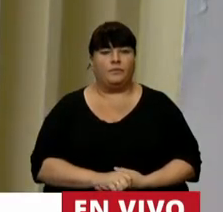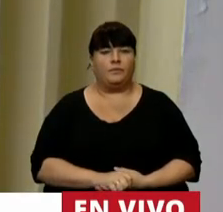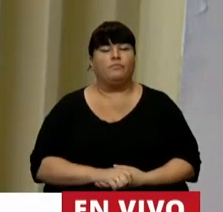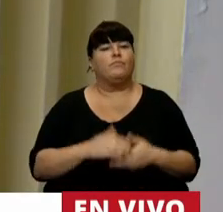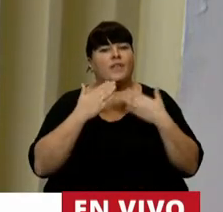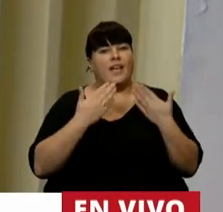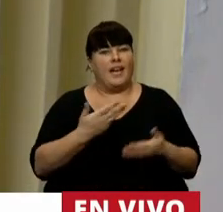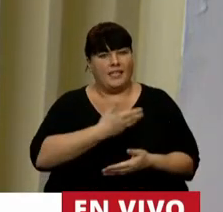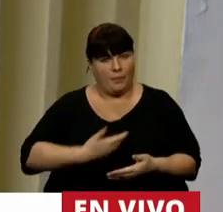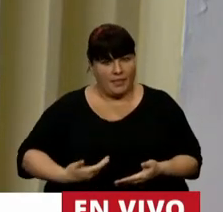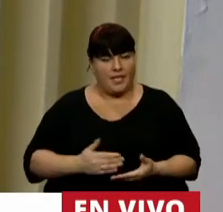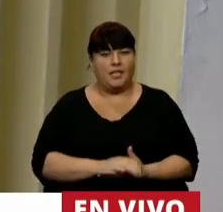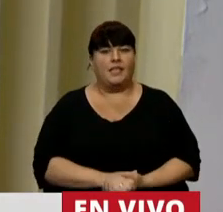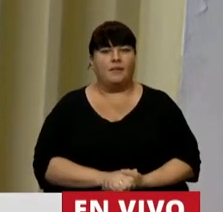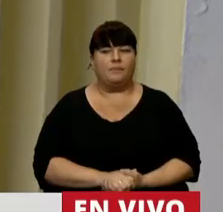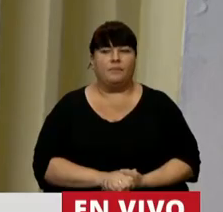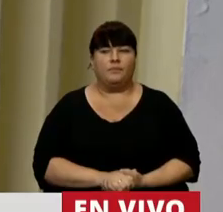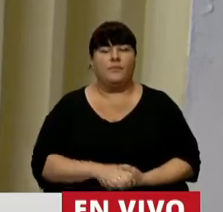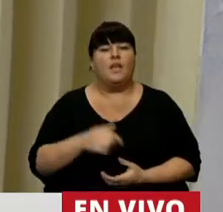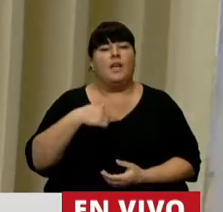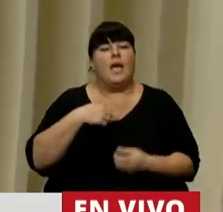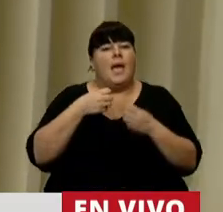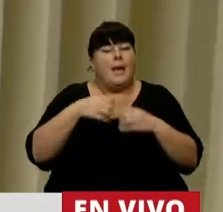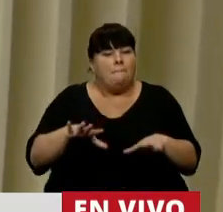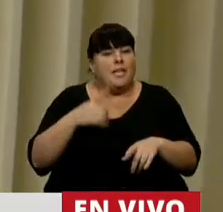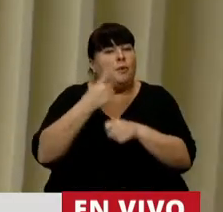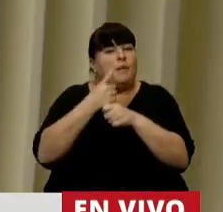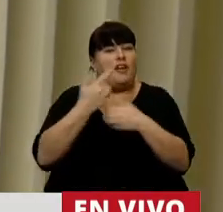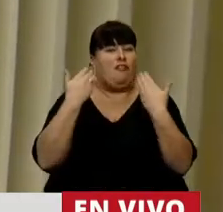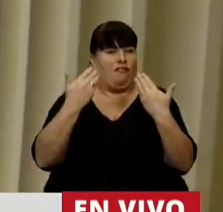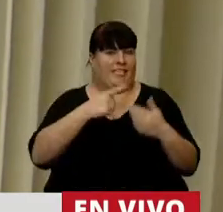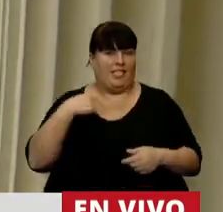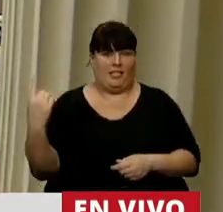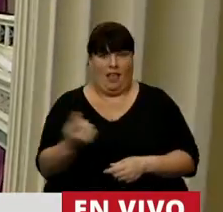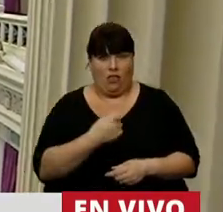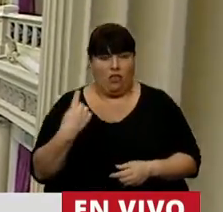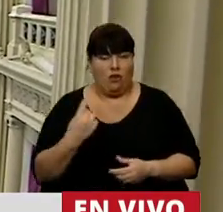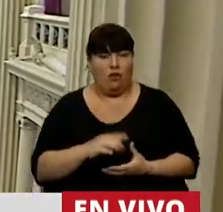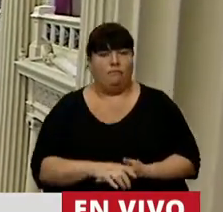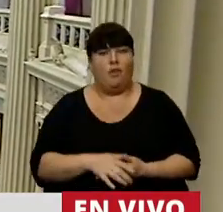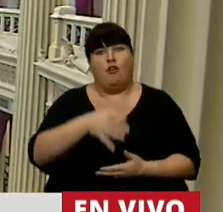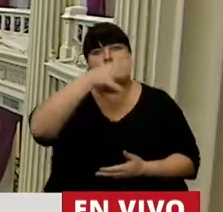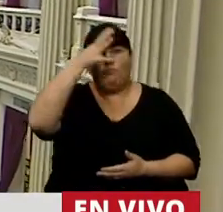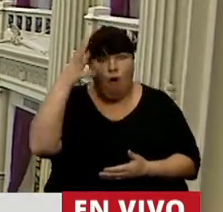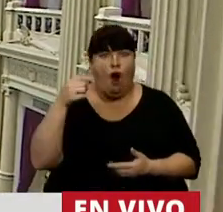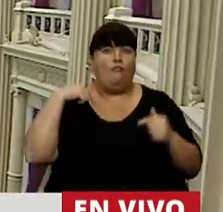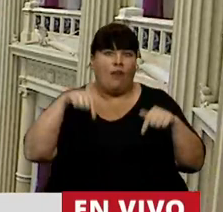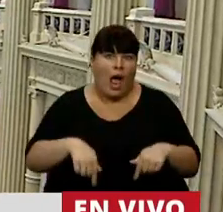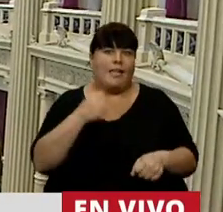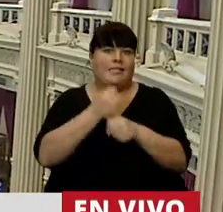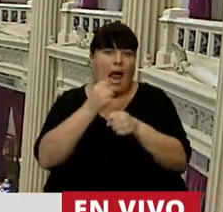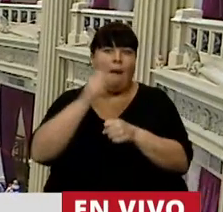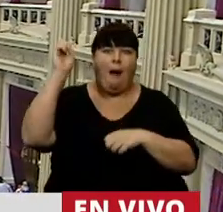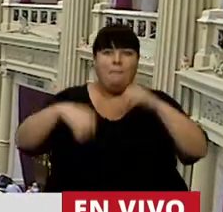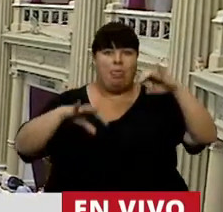Gracias, Presidente. Quiero comenzar felicitándonos. Finalmente estamos aquí trabajando